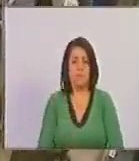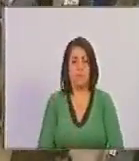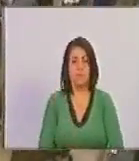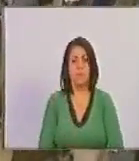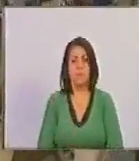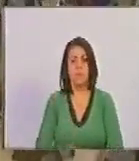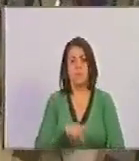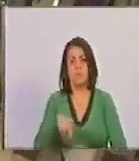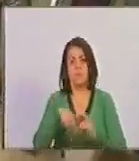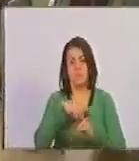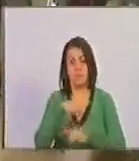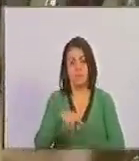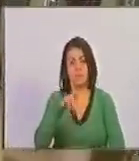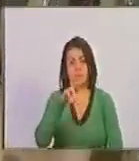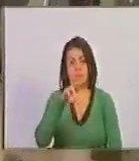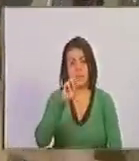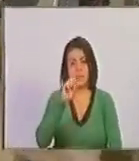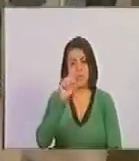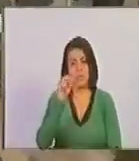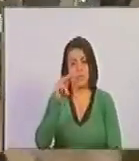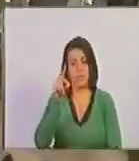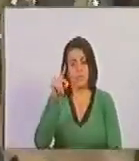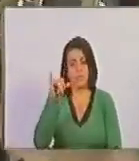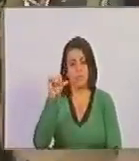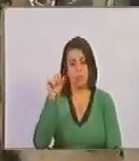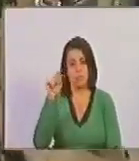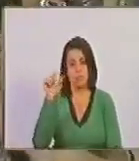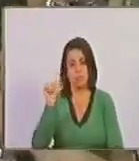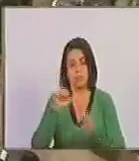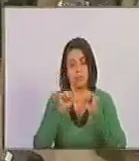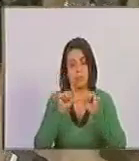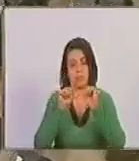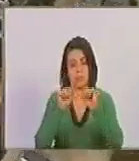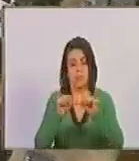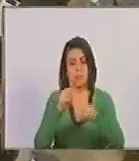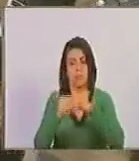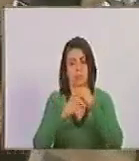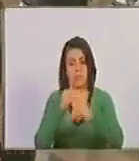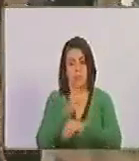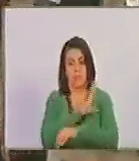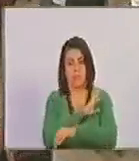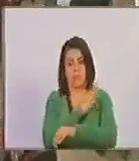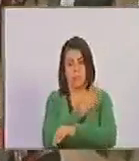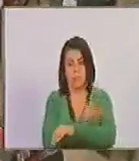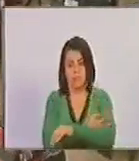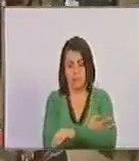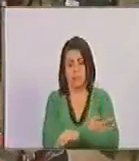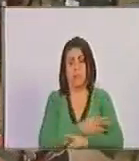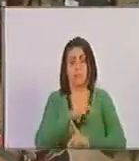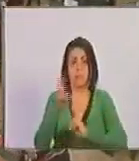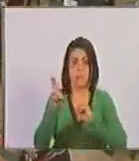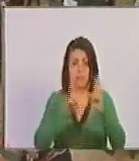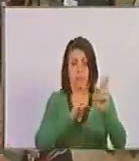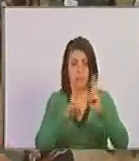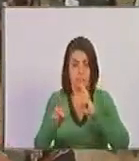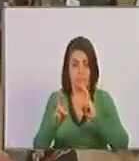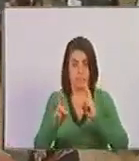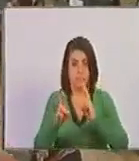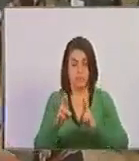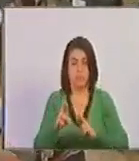revolución popular sandinista. Tercero, continuar el fortalecimiento de las relaciones,